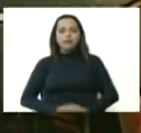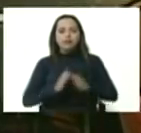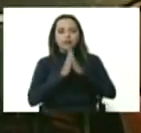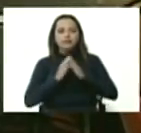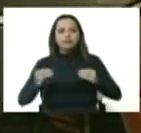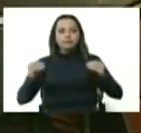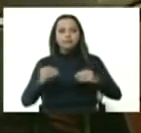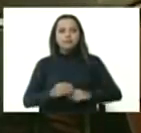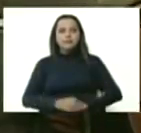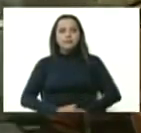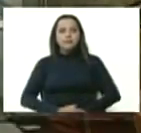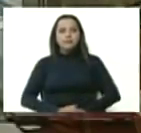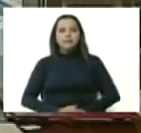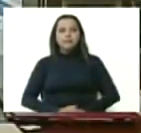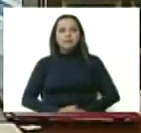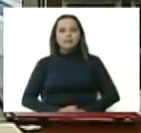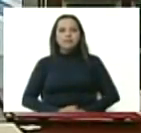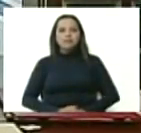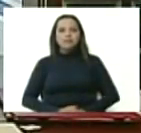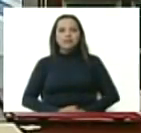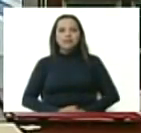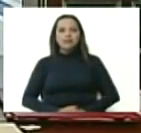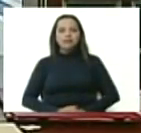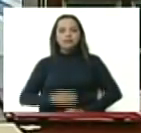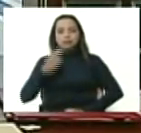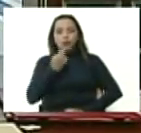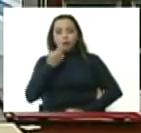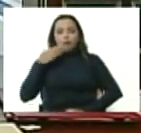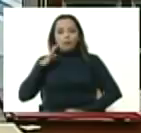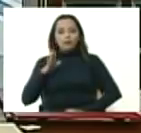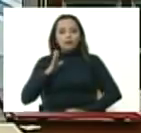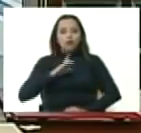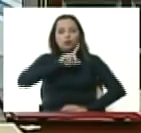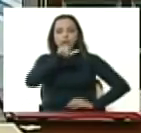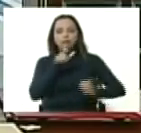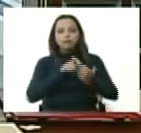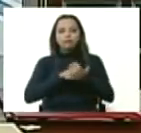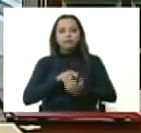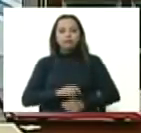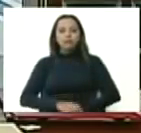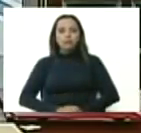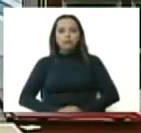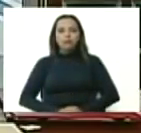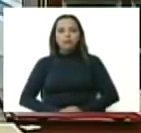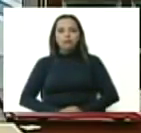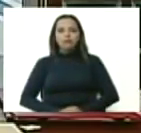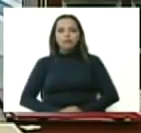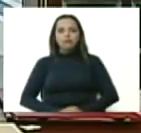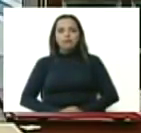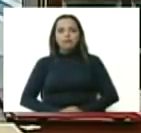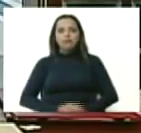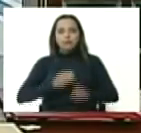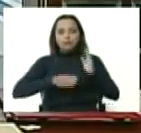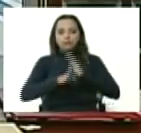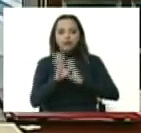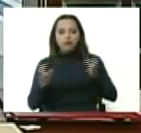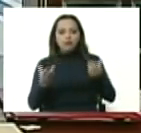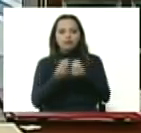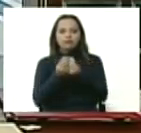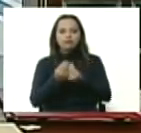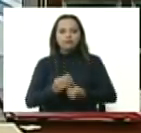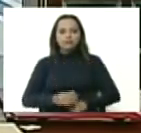mi compromiso absoluto para que vayamos juntos